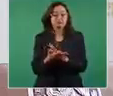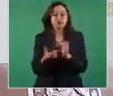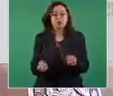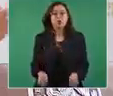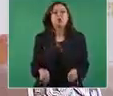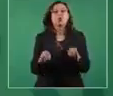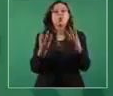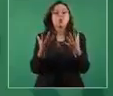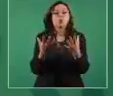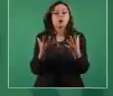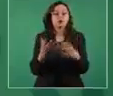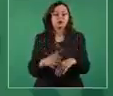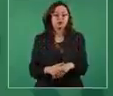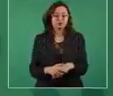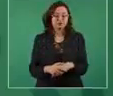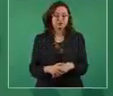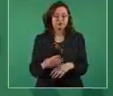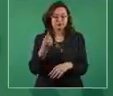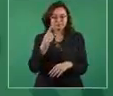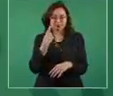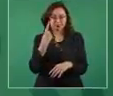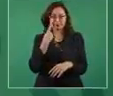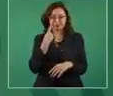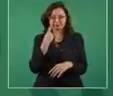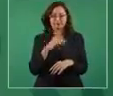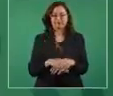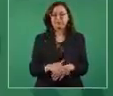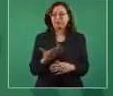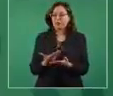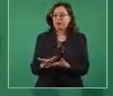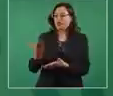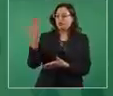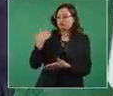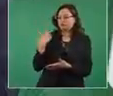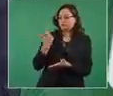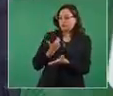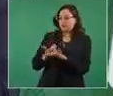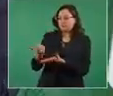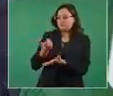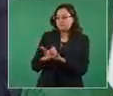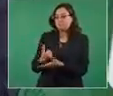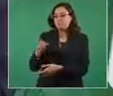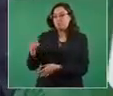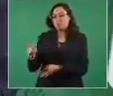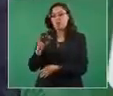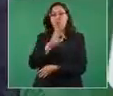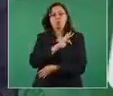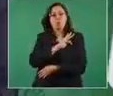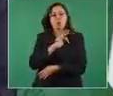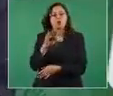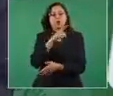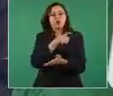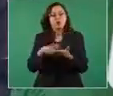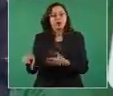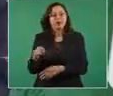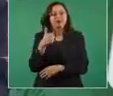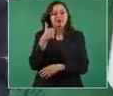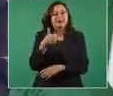Cuando llegamos un salario mínimo alcanzaba para comprar seis kilos de tortillas